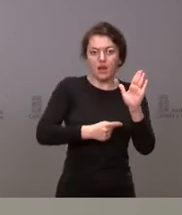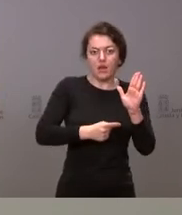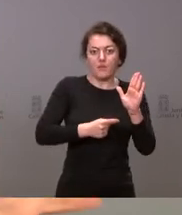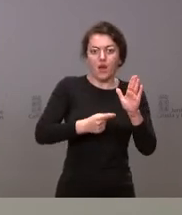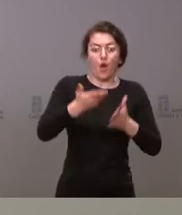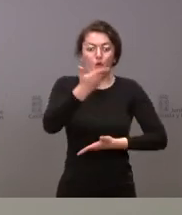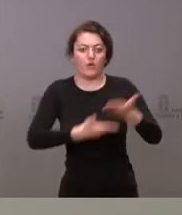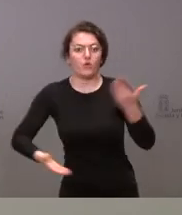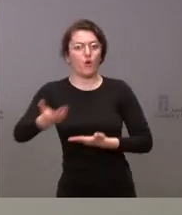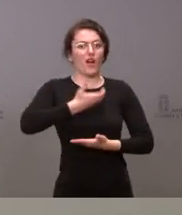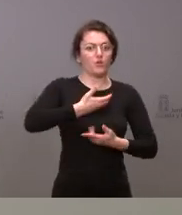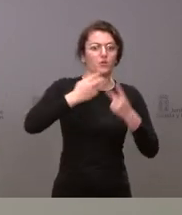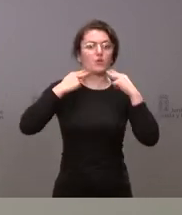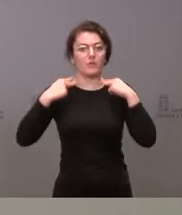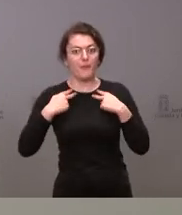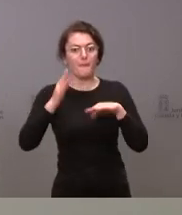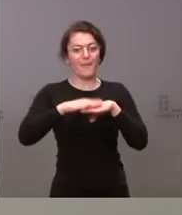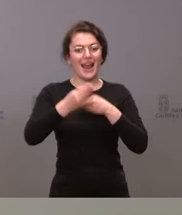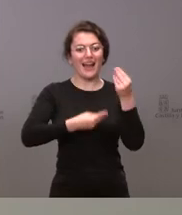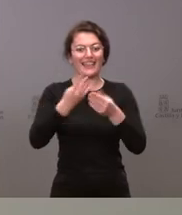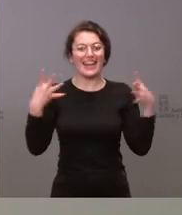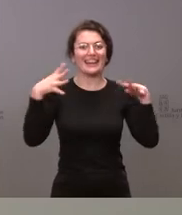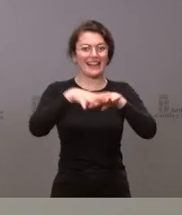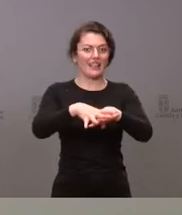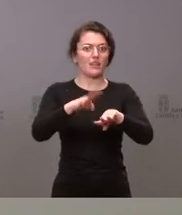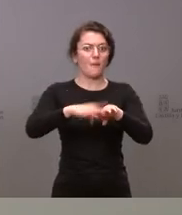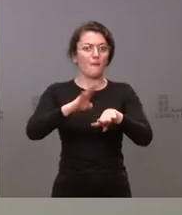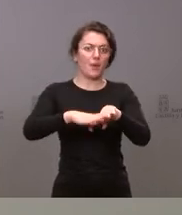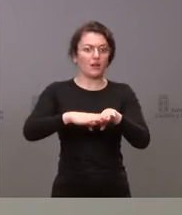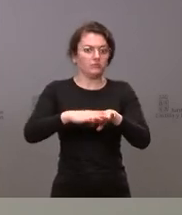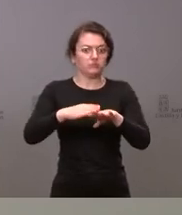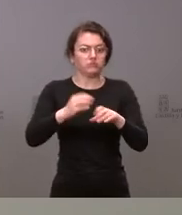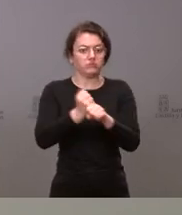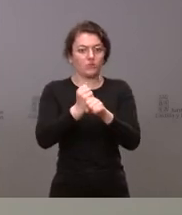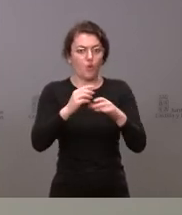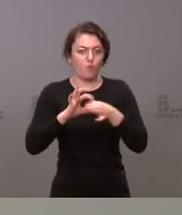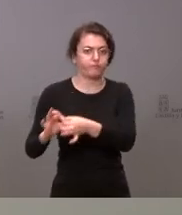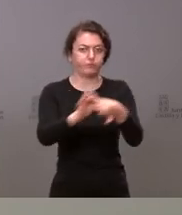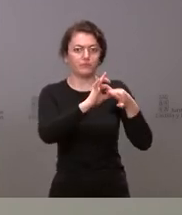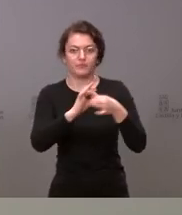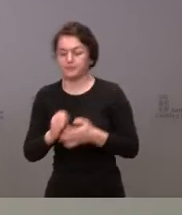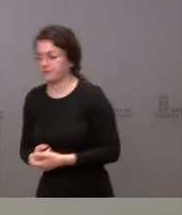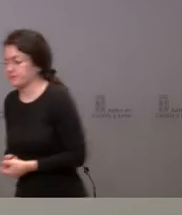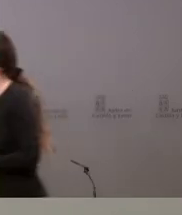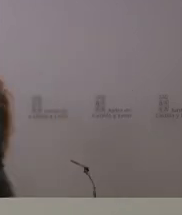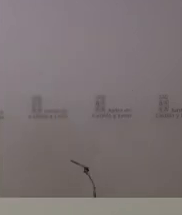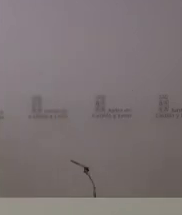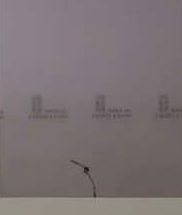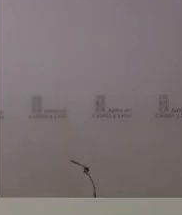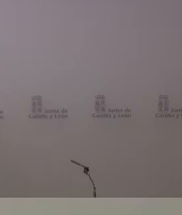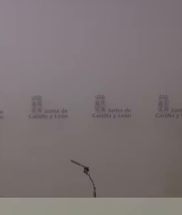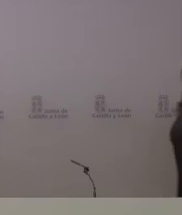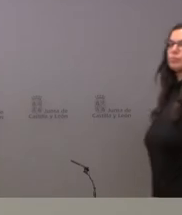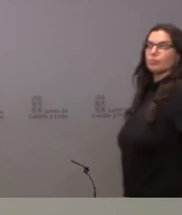locales y en el desarrollo de esta red integral que les he señalado anteriormente la segunda cuestión el IVA superreducido que usted